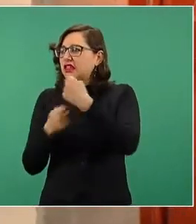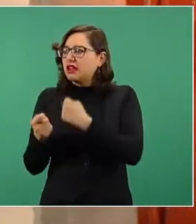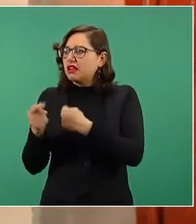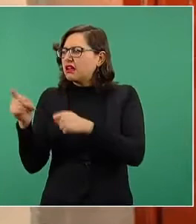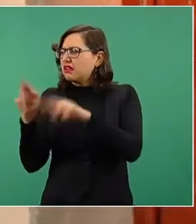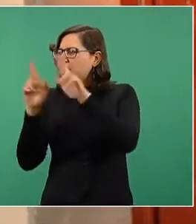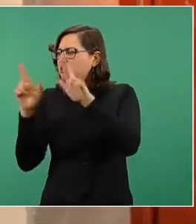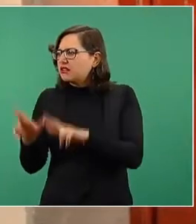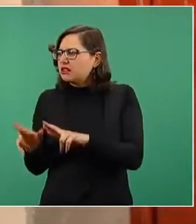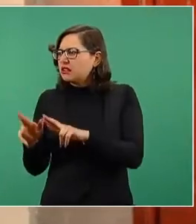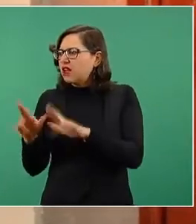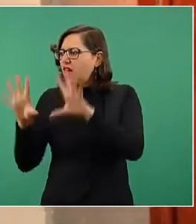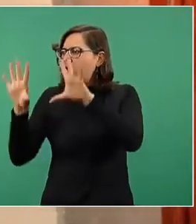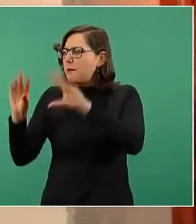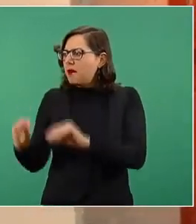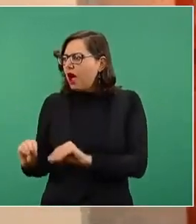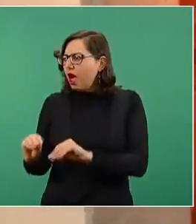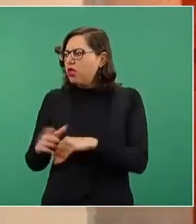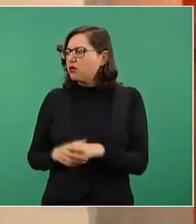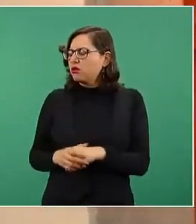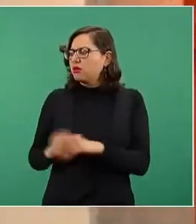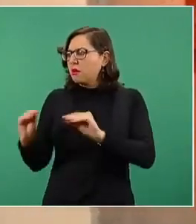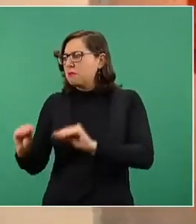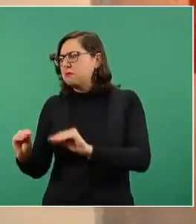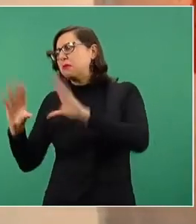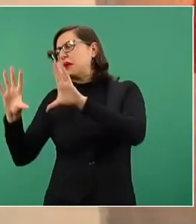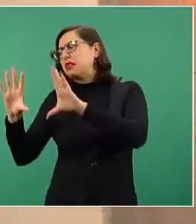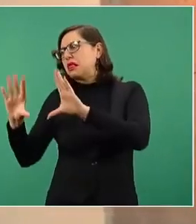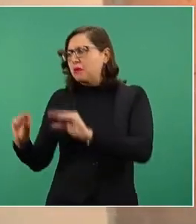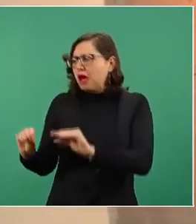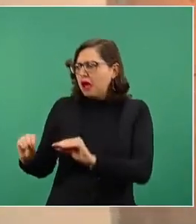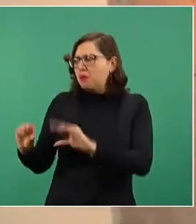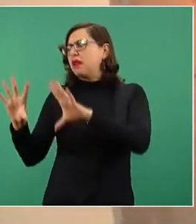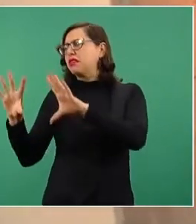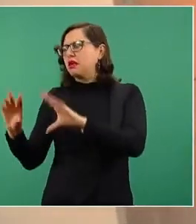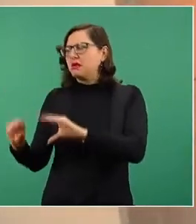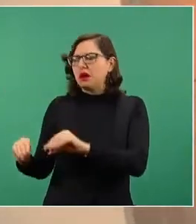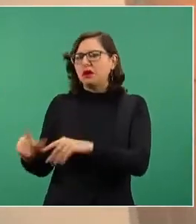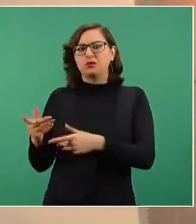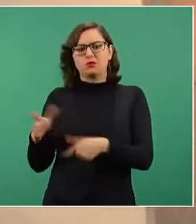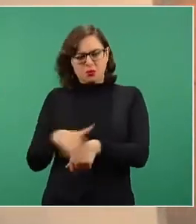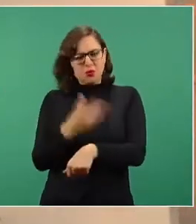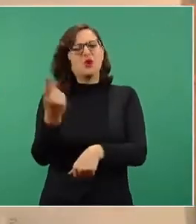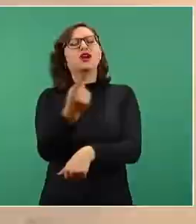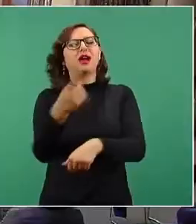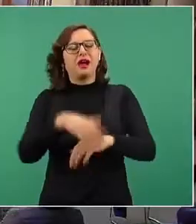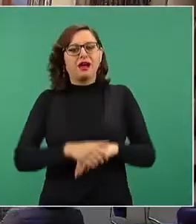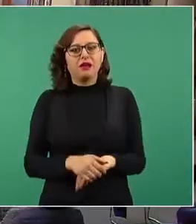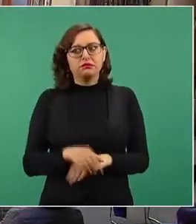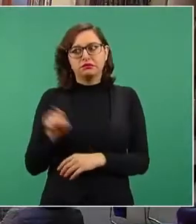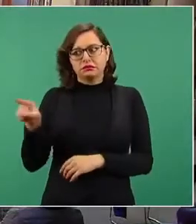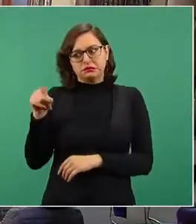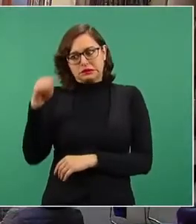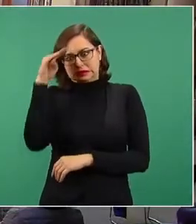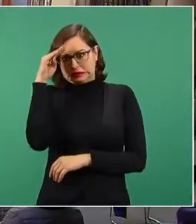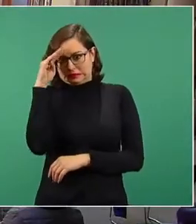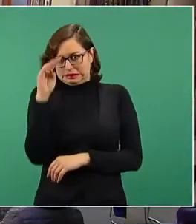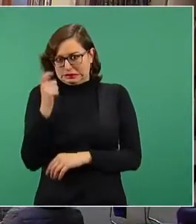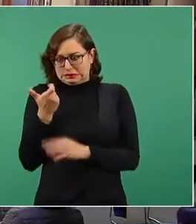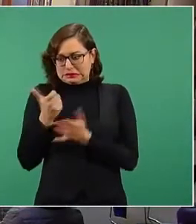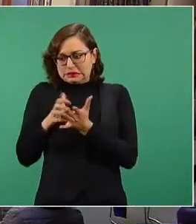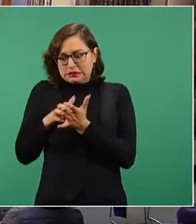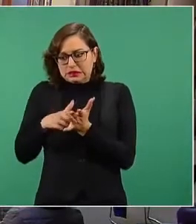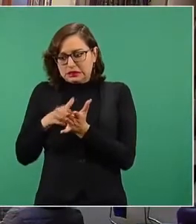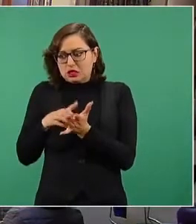refrigerador y a veces lo prenden un ratito y lo vuelven a apagar. ¿Por qué? Porque están pensando en su recibo de luz. Entonces,